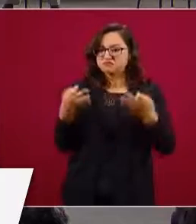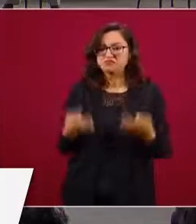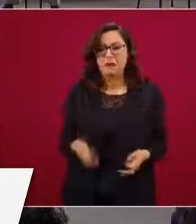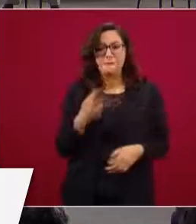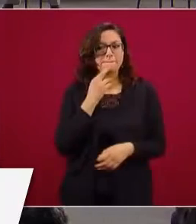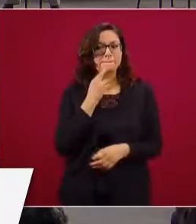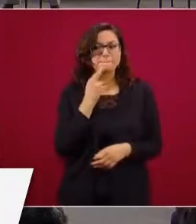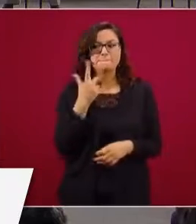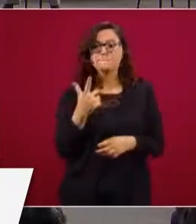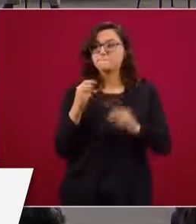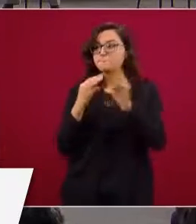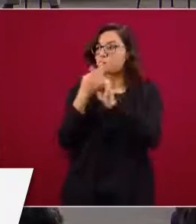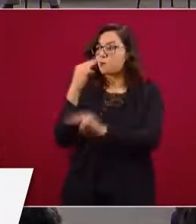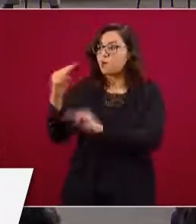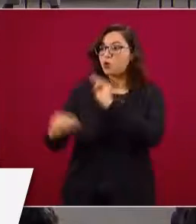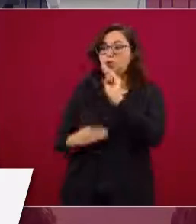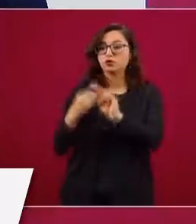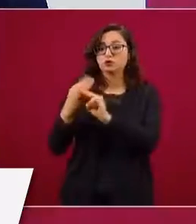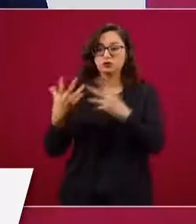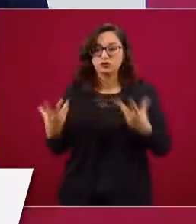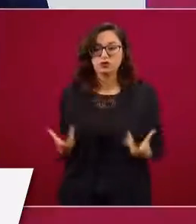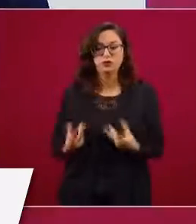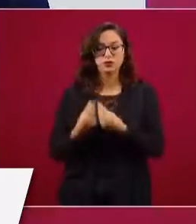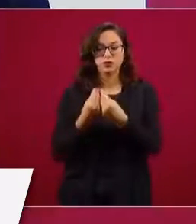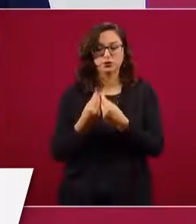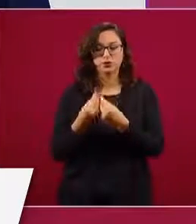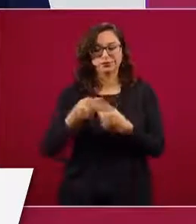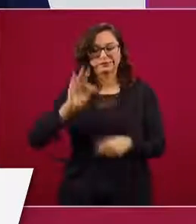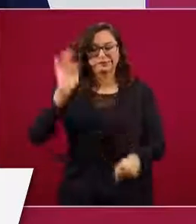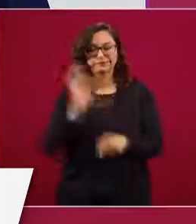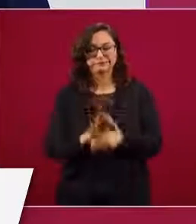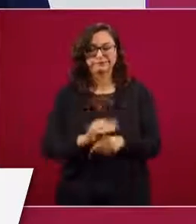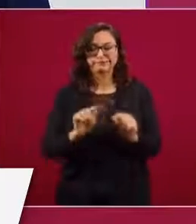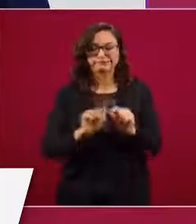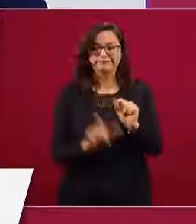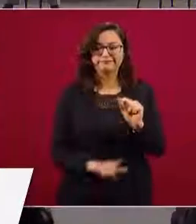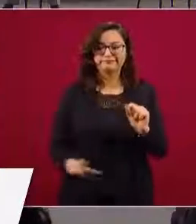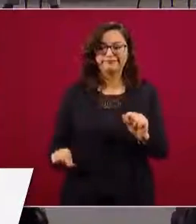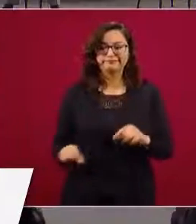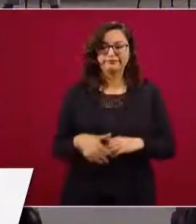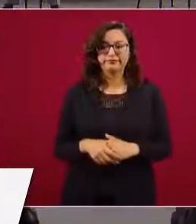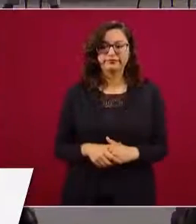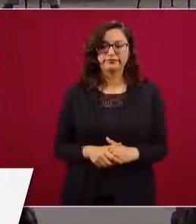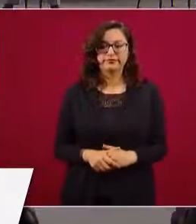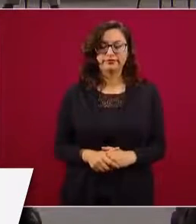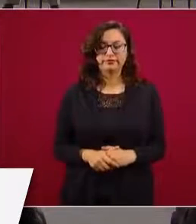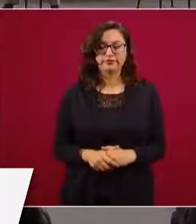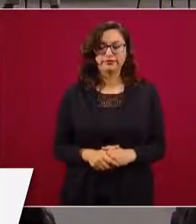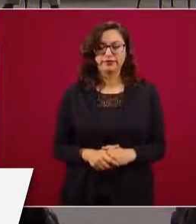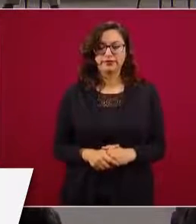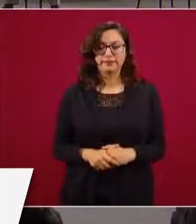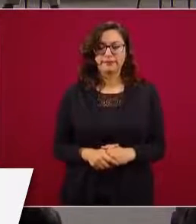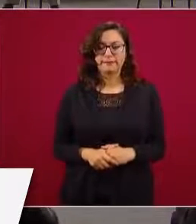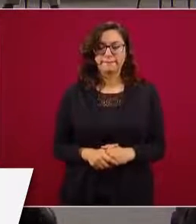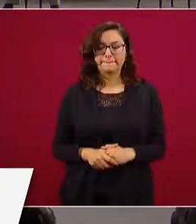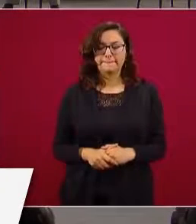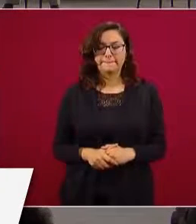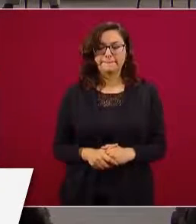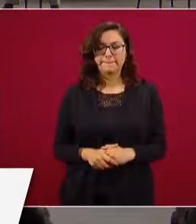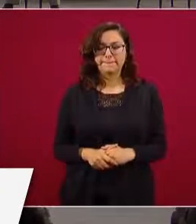mundo es el que va a trabajar con México y por México. La que sigue, favor. Bueno,